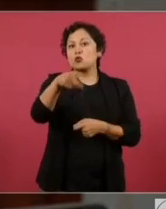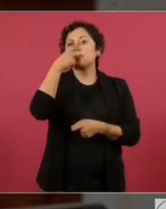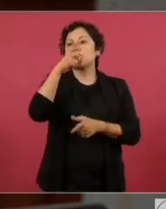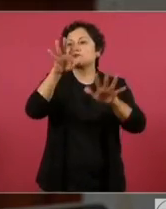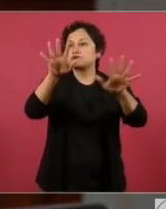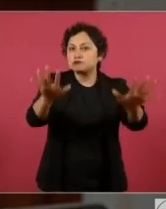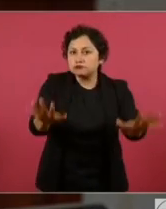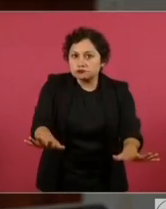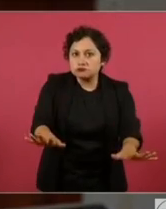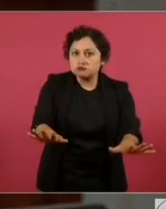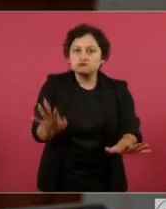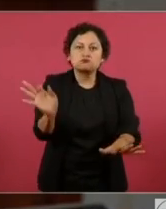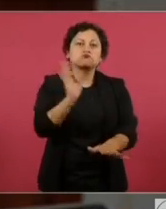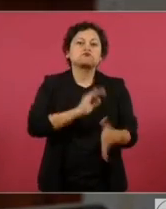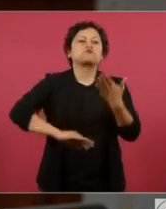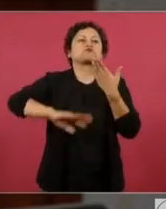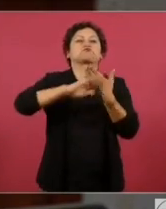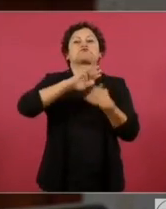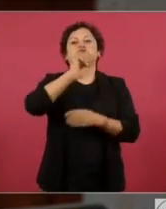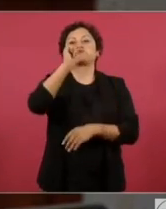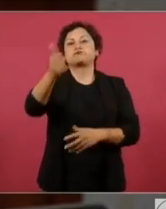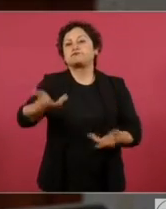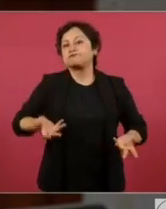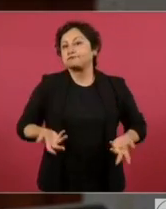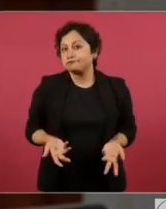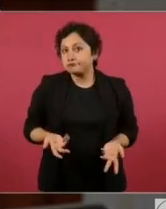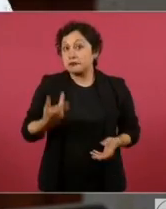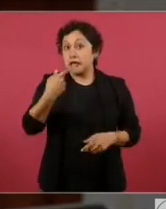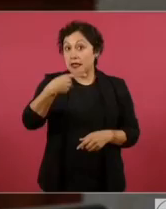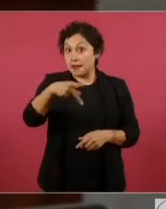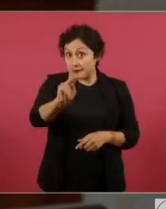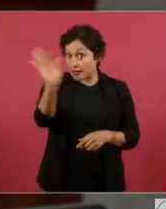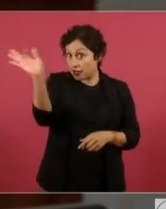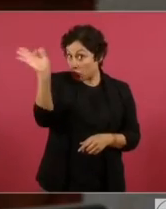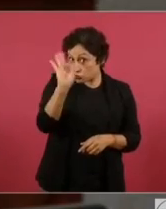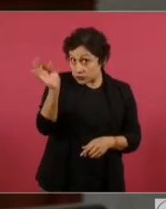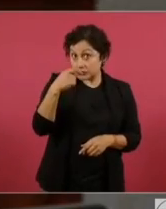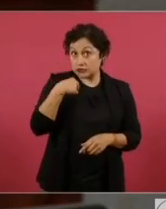estas cosas, pero pues a mí si algo me pasa, pues